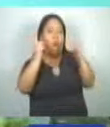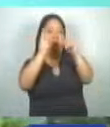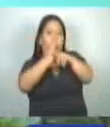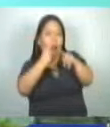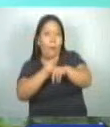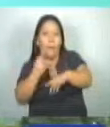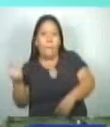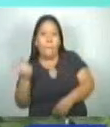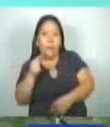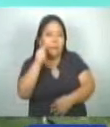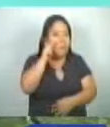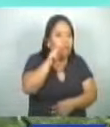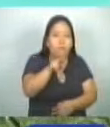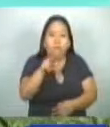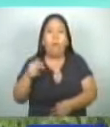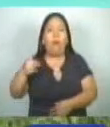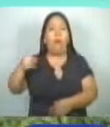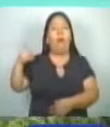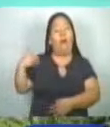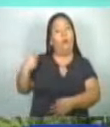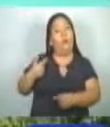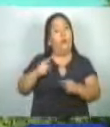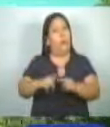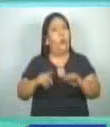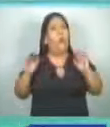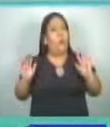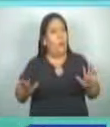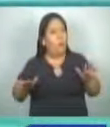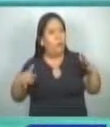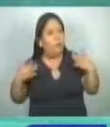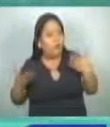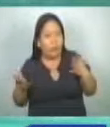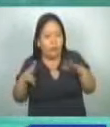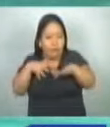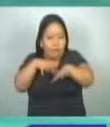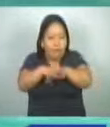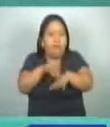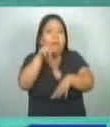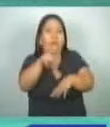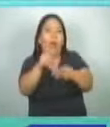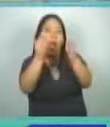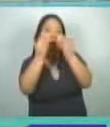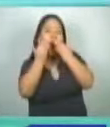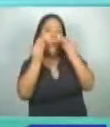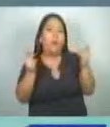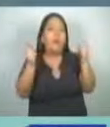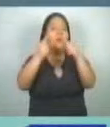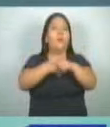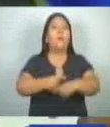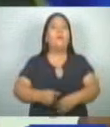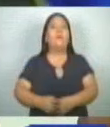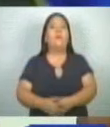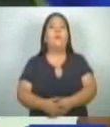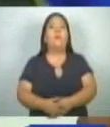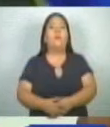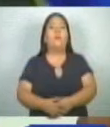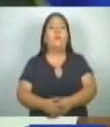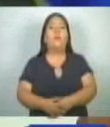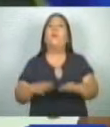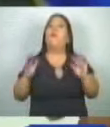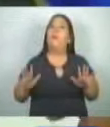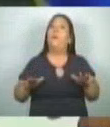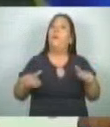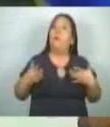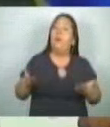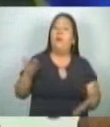la atención desde hace algunos años. Pero ¿de dónde proviene el componente que genera este fenómeno? De acuerdo a los científicos. Las causas pueden ser